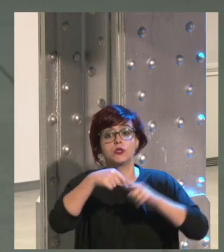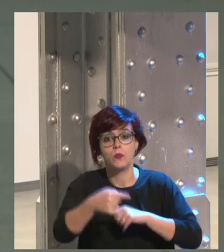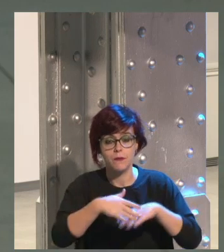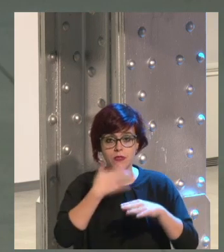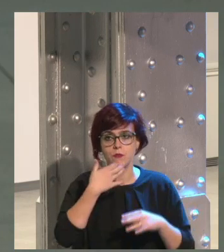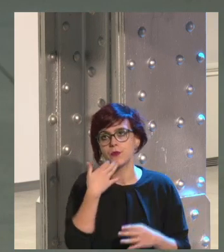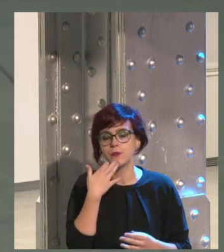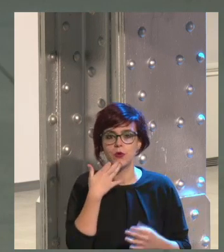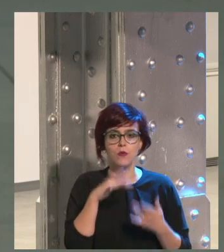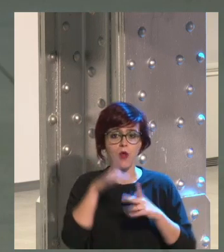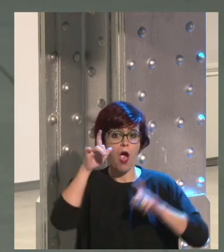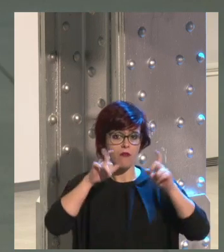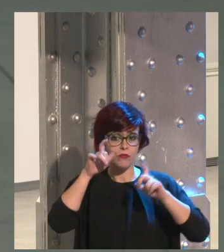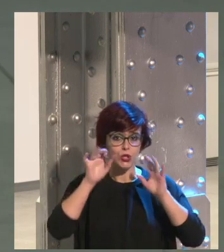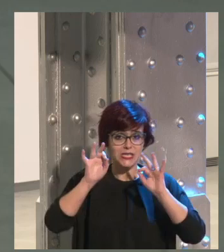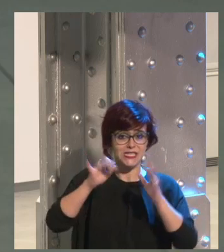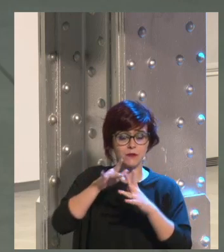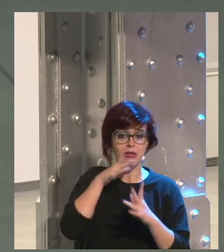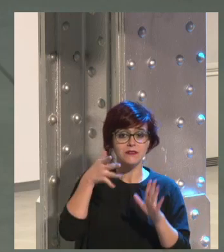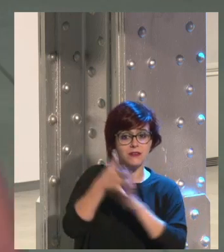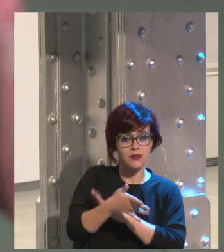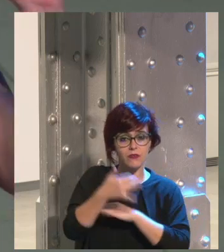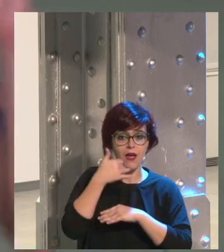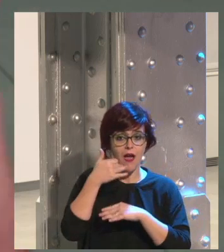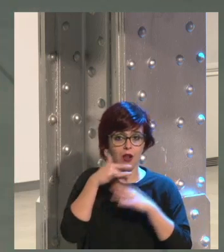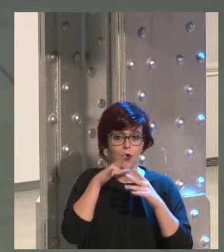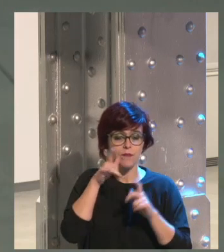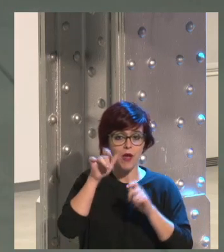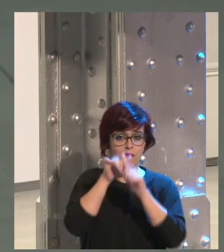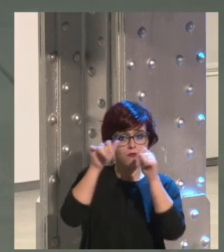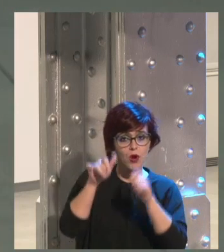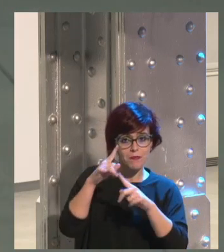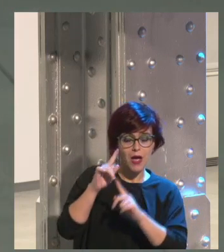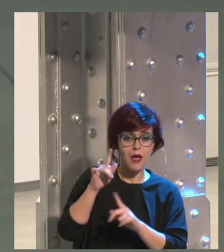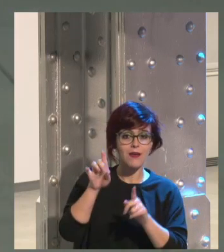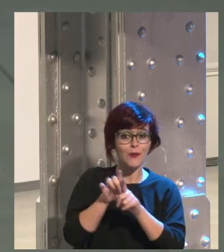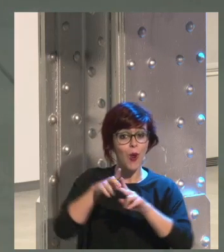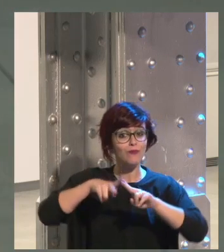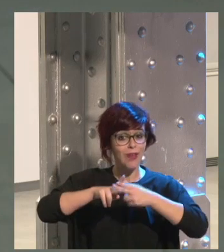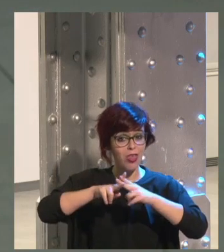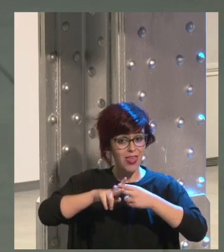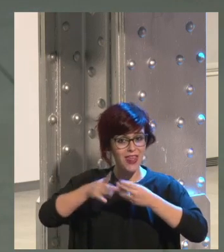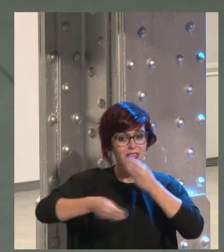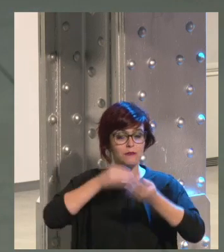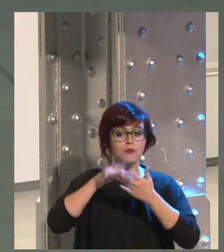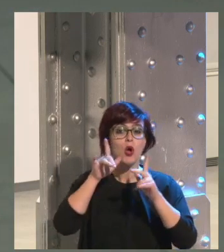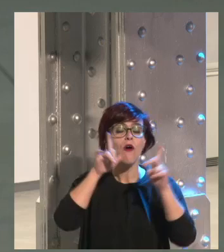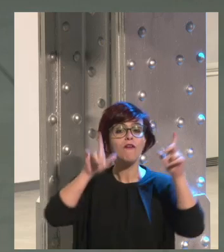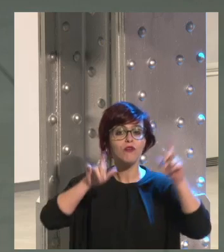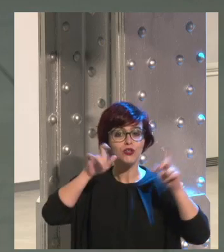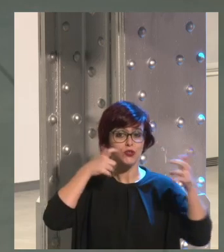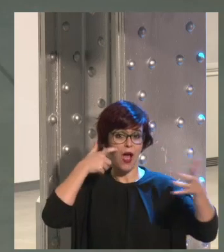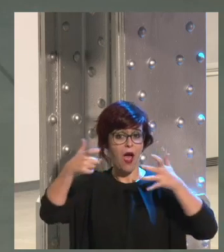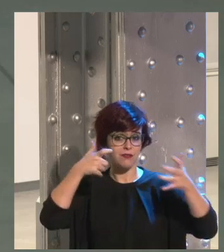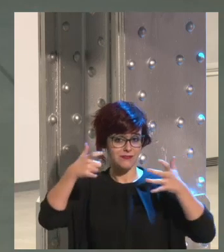alguien se hace una foto así pues es porque se la ha puesto de determinada forma eso hicimos en un taller de cómo hacer fotografías